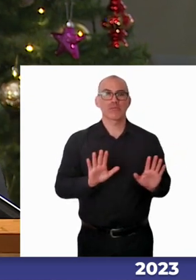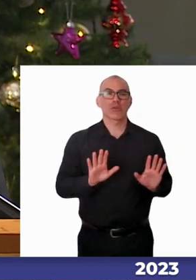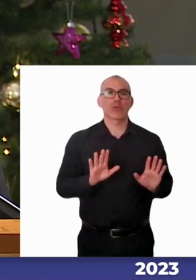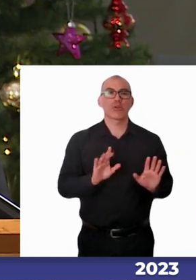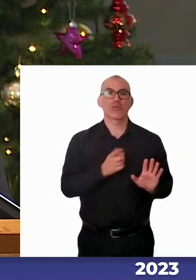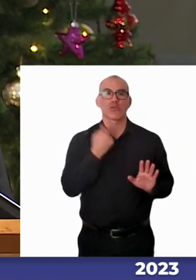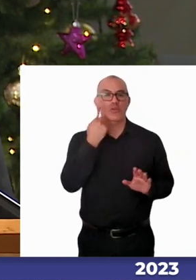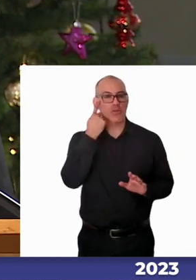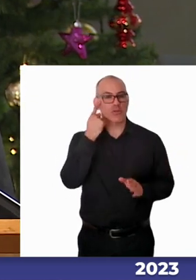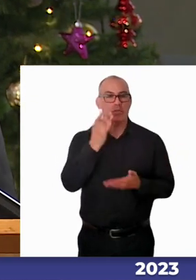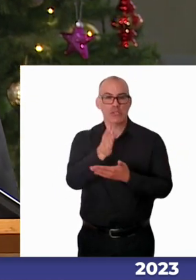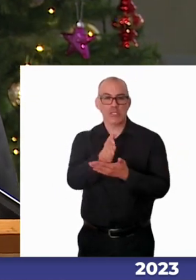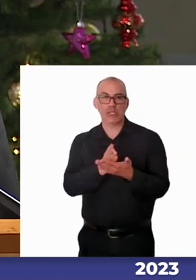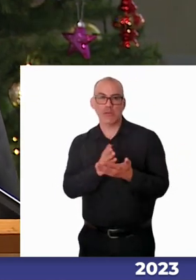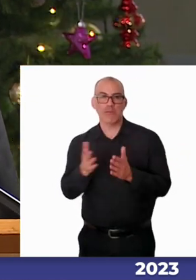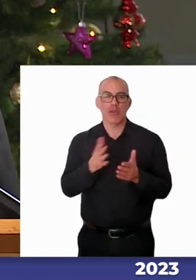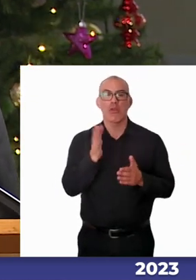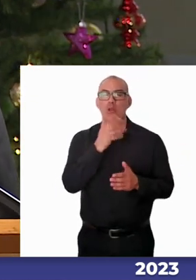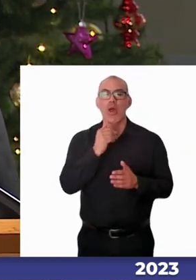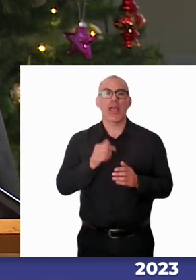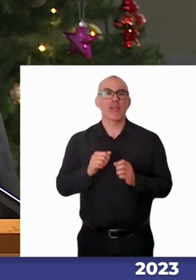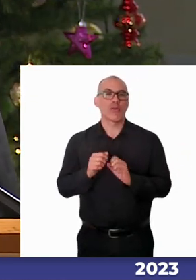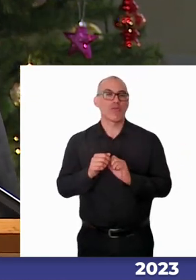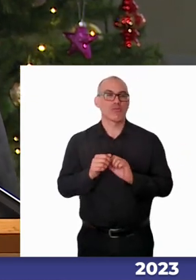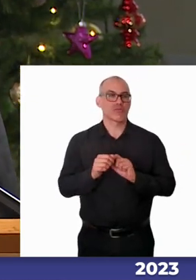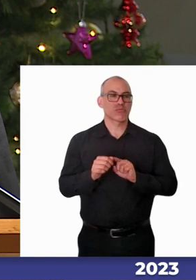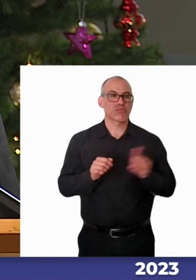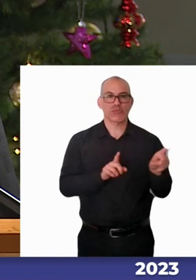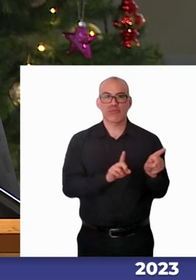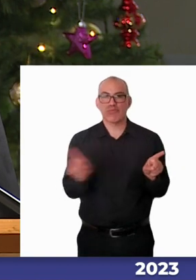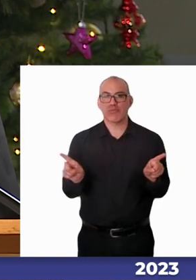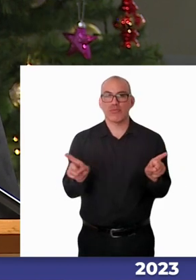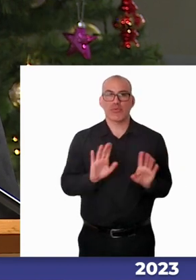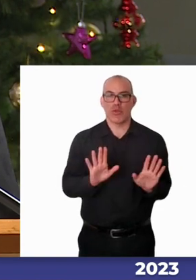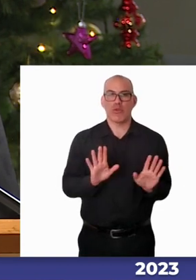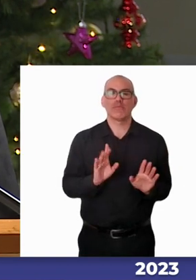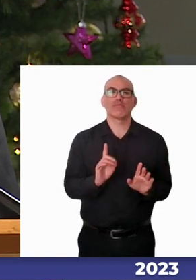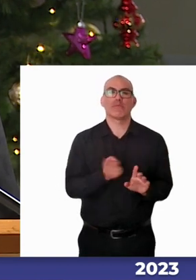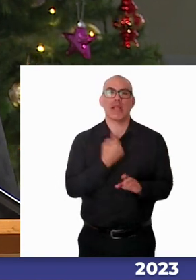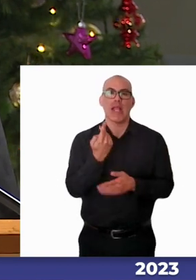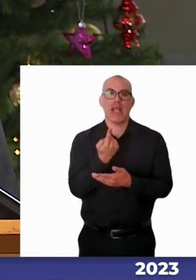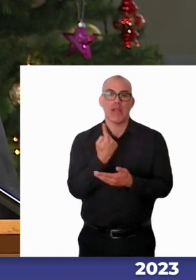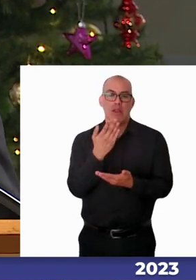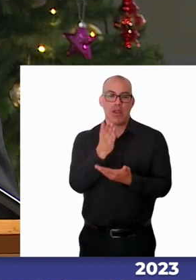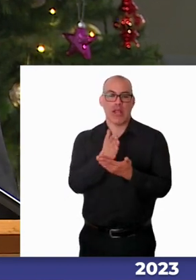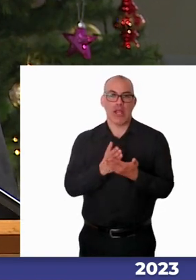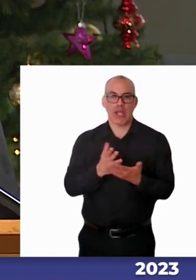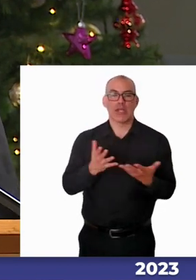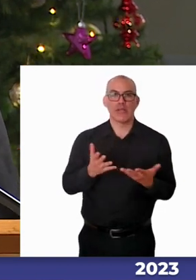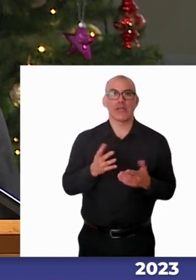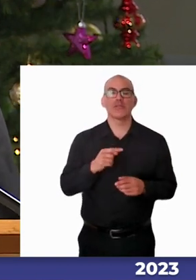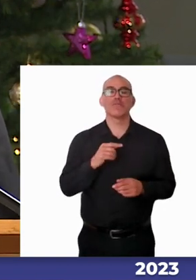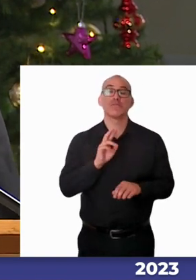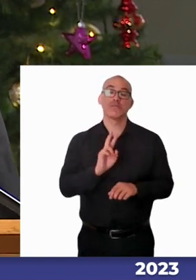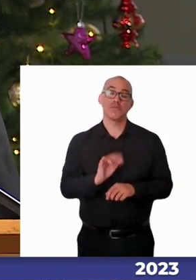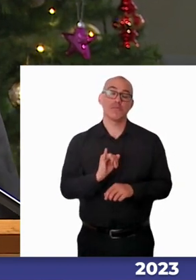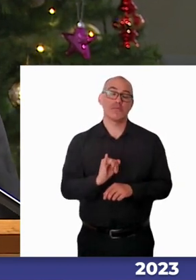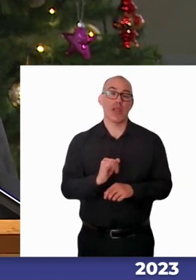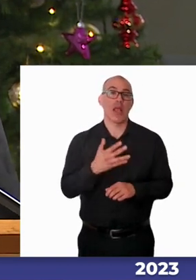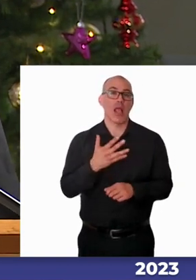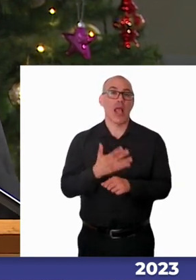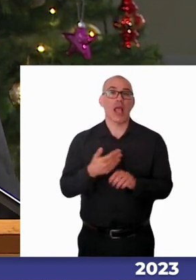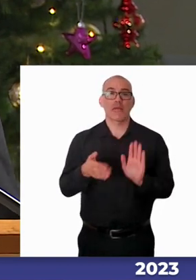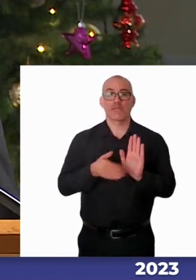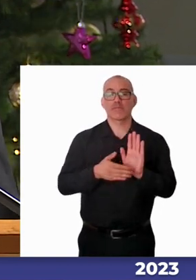en los extremos. Claro, tal como se ha mencionado, si bien los avances son evidentes, aún nos